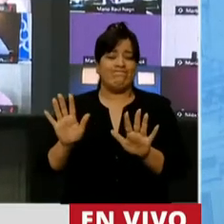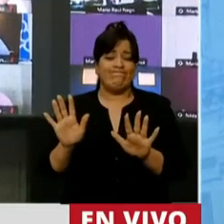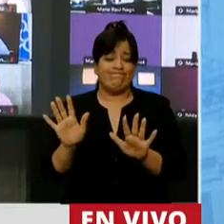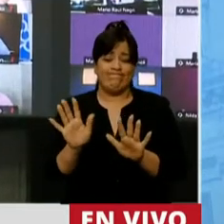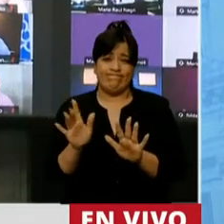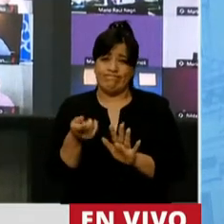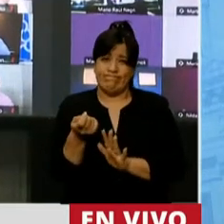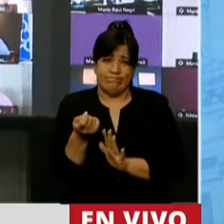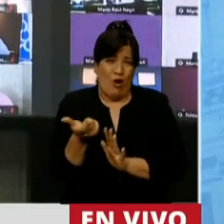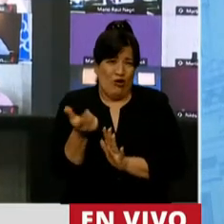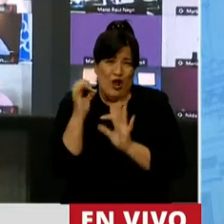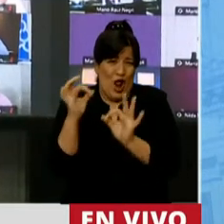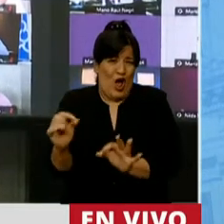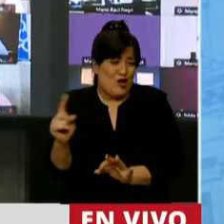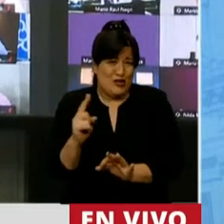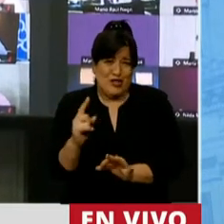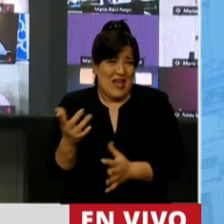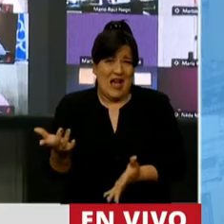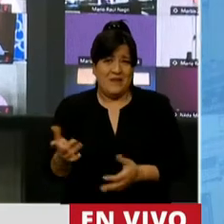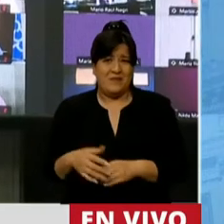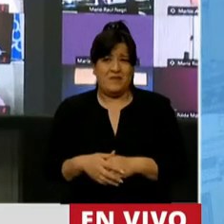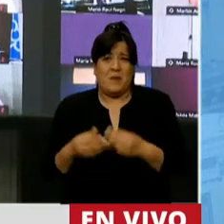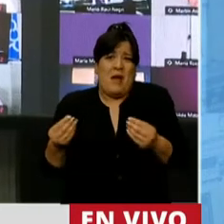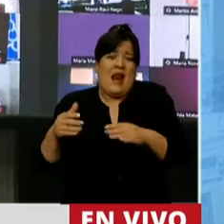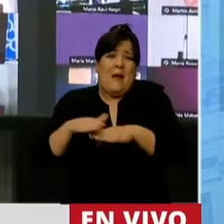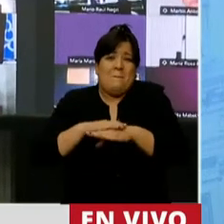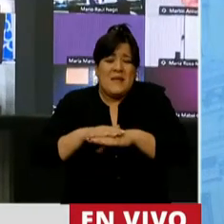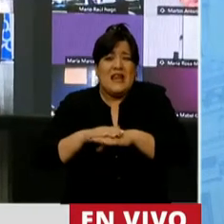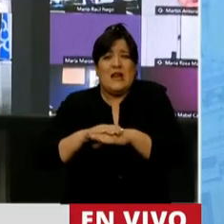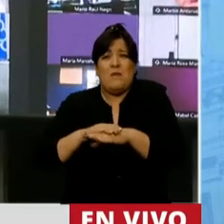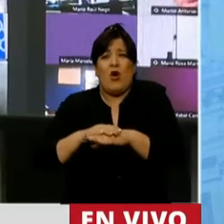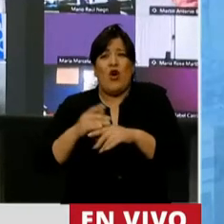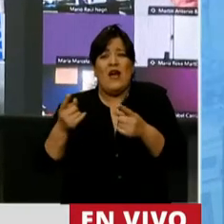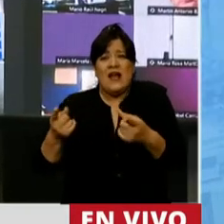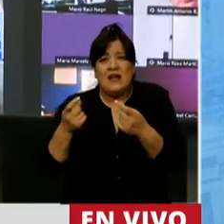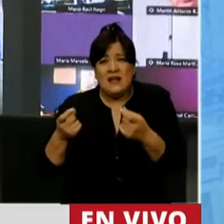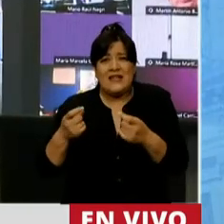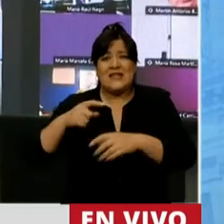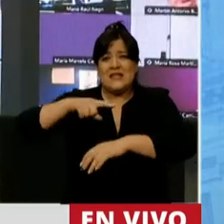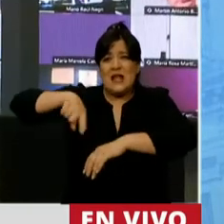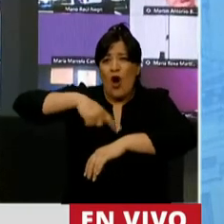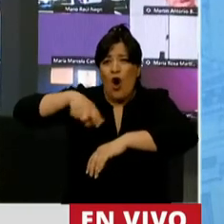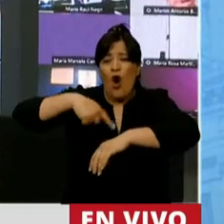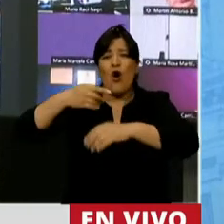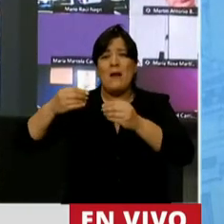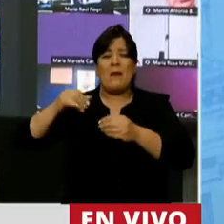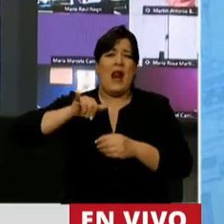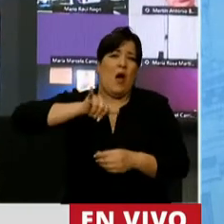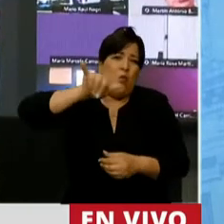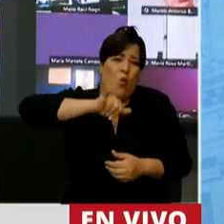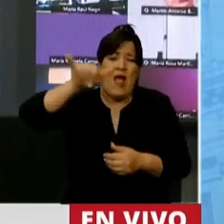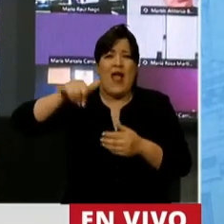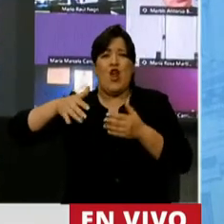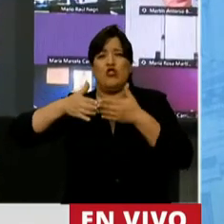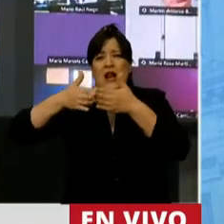escaso que no se llegaría ni siquiera a contar con el mínimo indispensable de horas de vuelo, días de